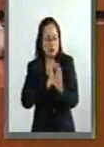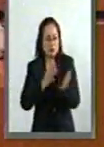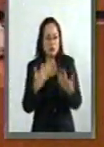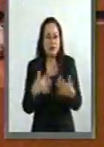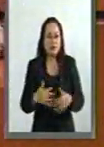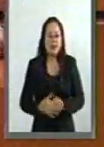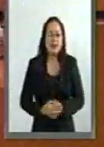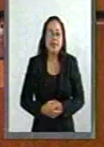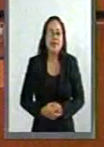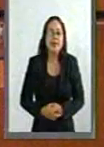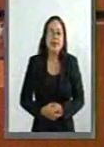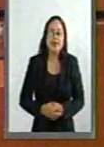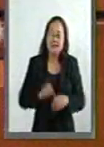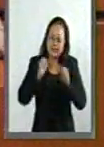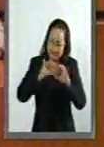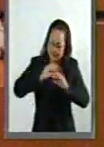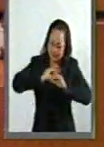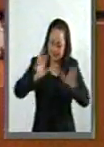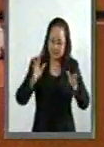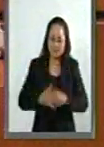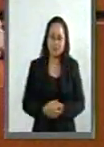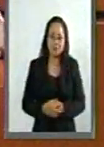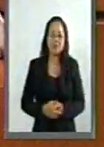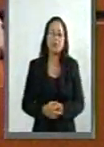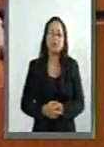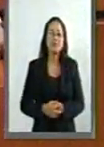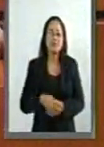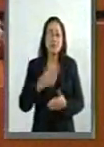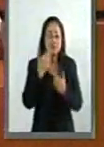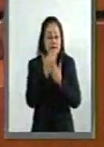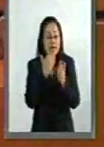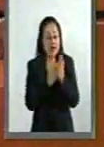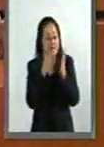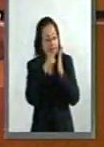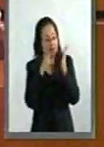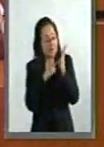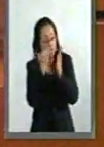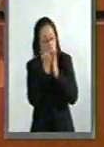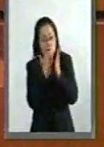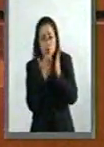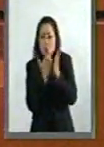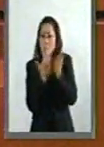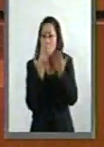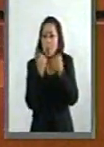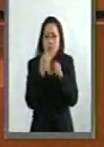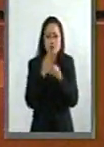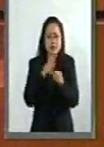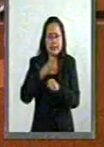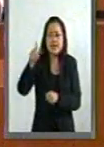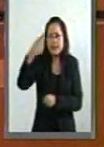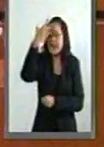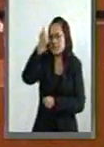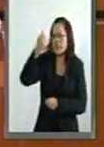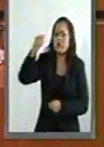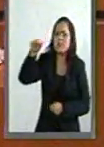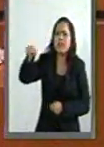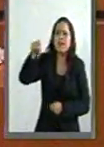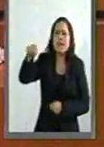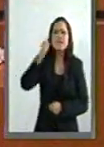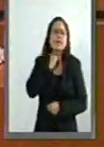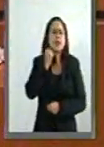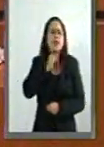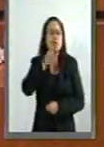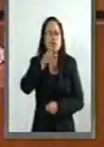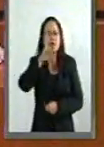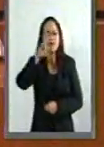Sí, es cierto, no reúne los requisitos mínimos, tiene razón el senador Ríos Piter.